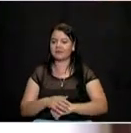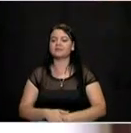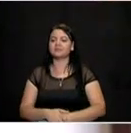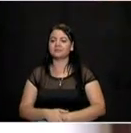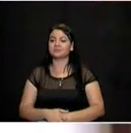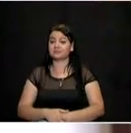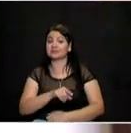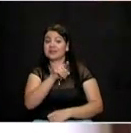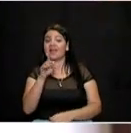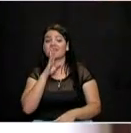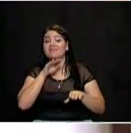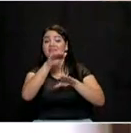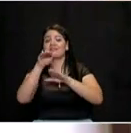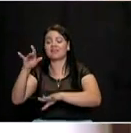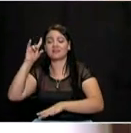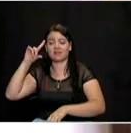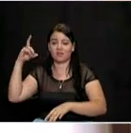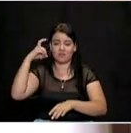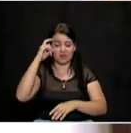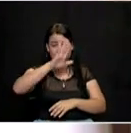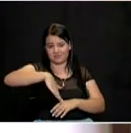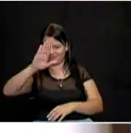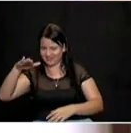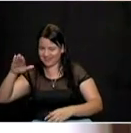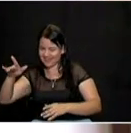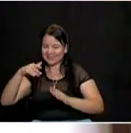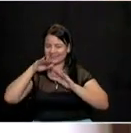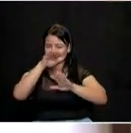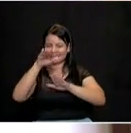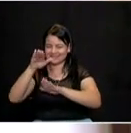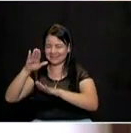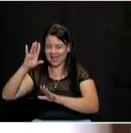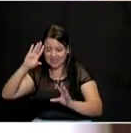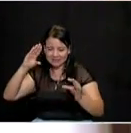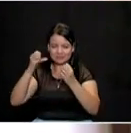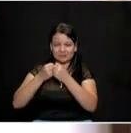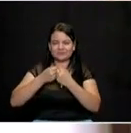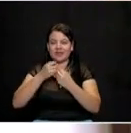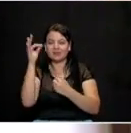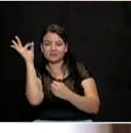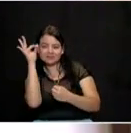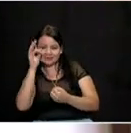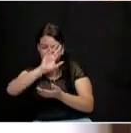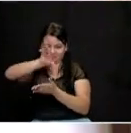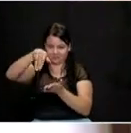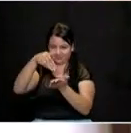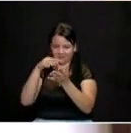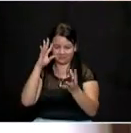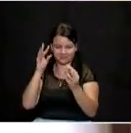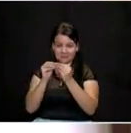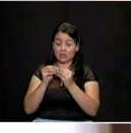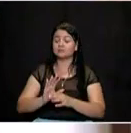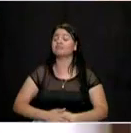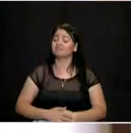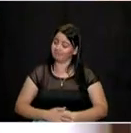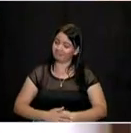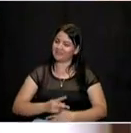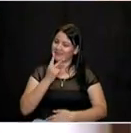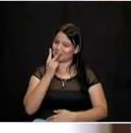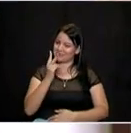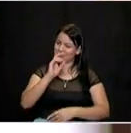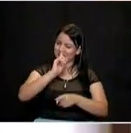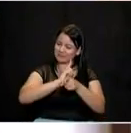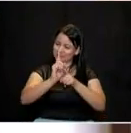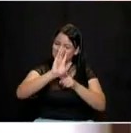invitados los candidatos a la gobernación de Antioquia en esta misma alianza de Hora 13 Noticias y Telemedellín. Nos vemos en una semana,